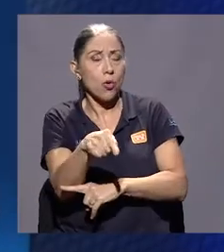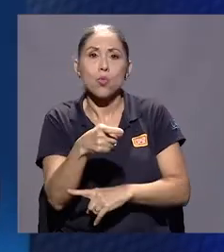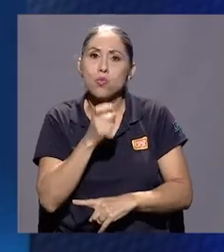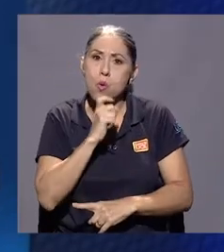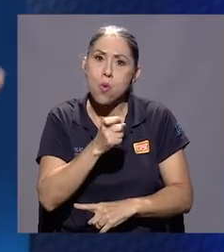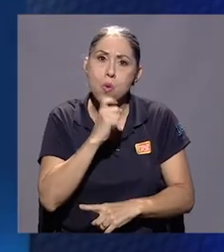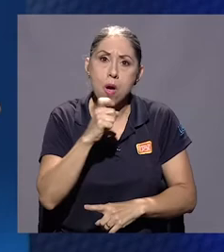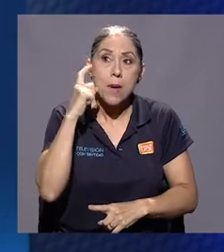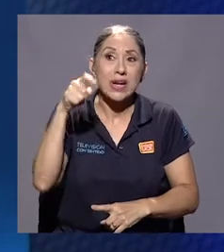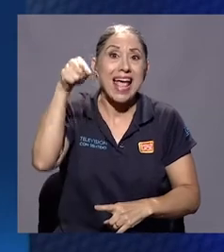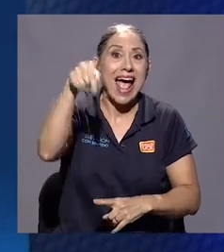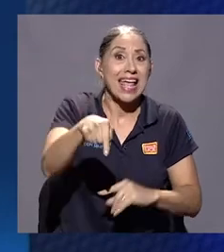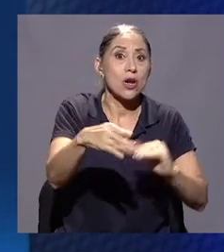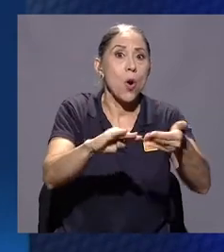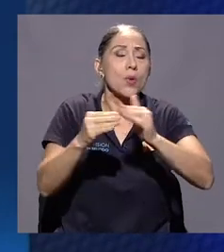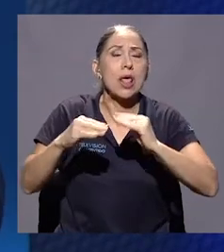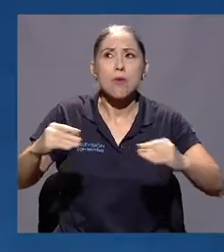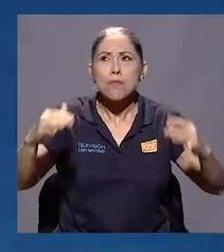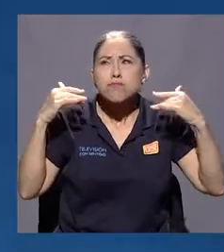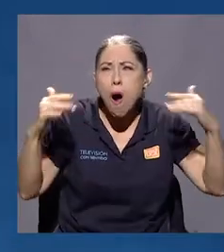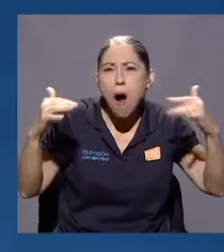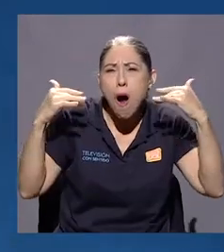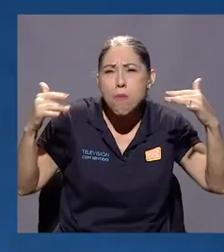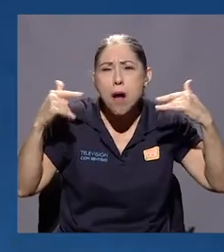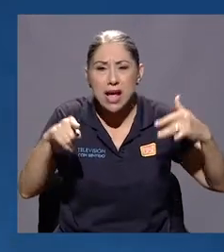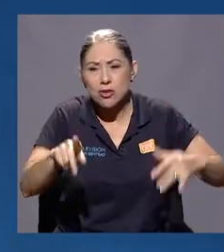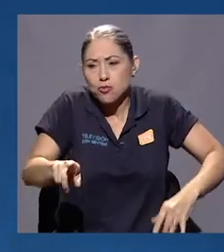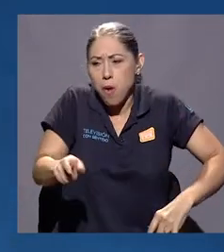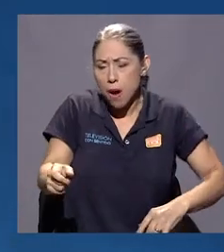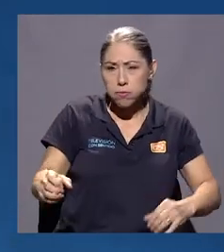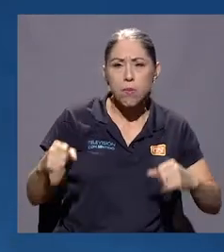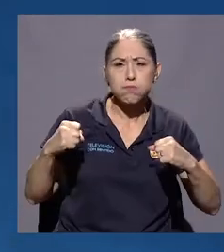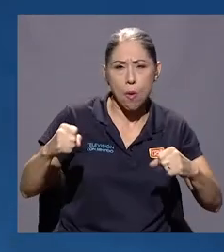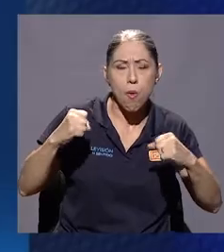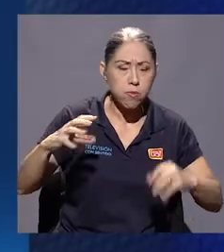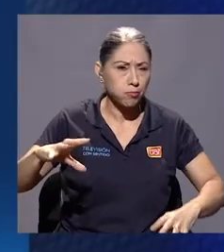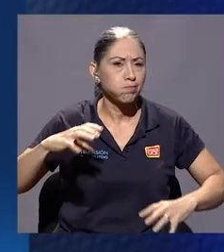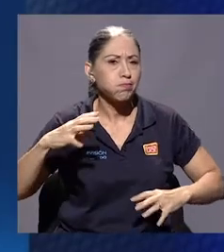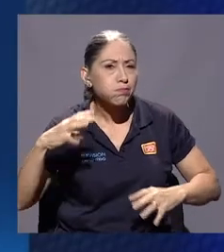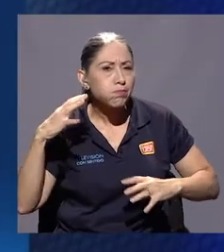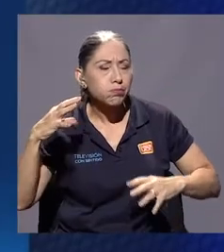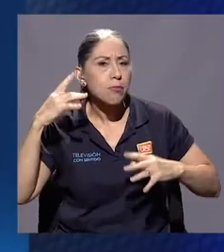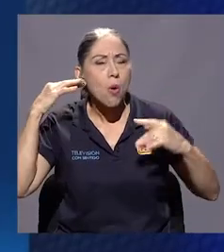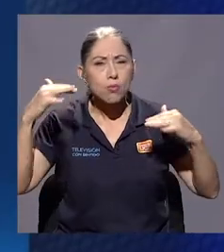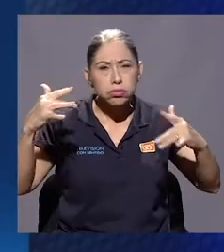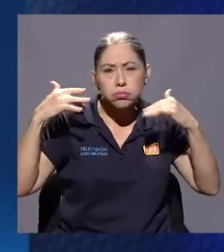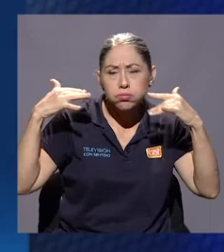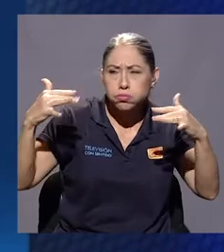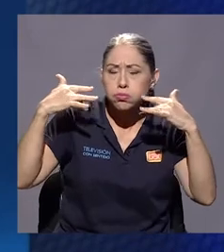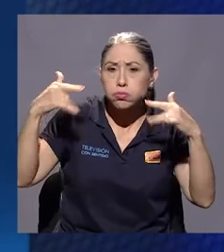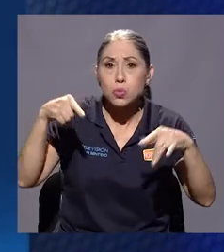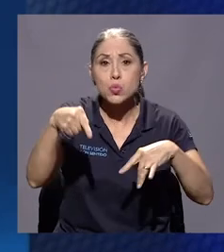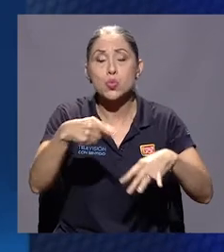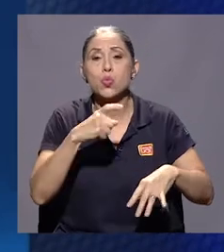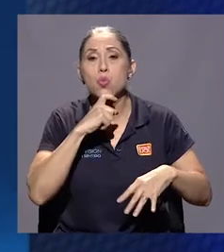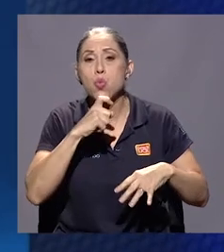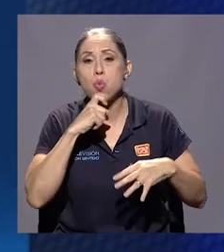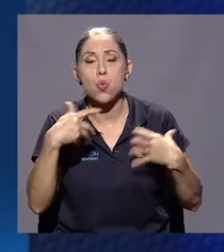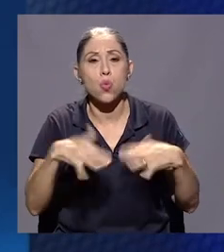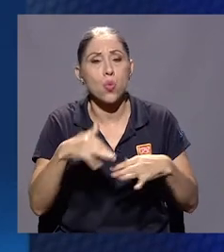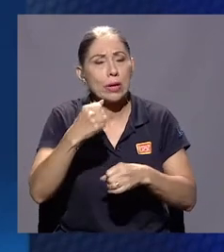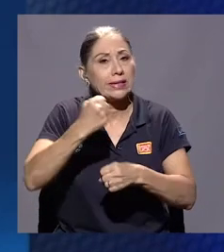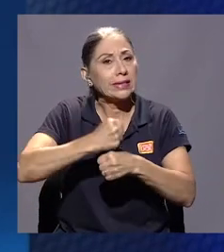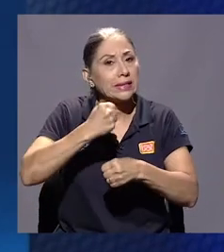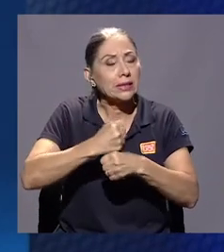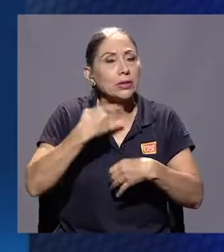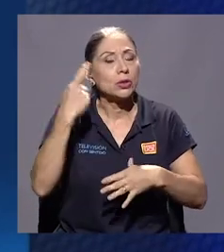es muy ruidosa la carpeta, mucha gente y ponen la radio fuerte, entonces todo eso fue también un trabajo duro de poder, de